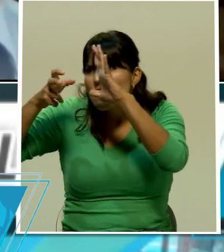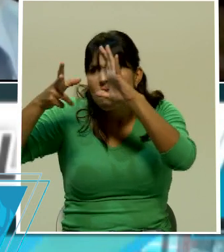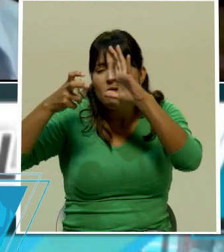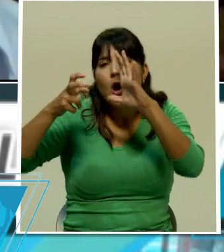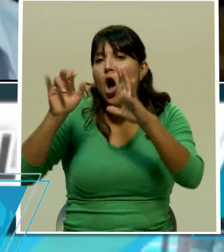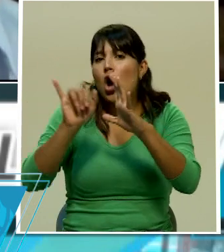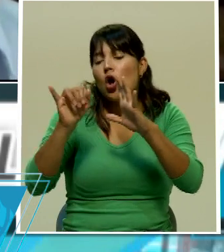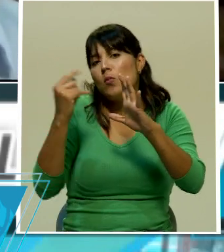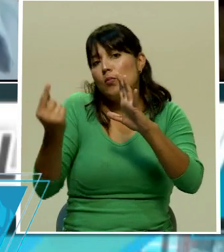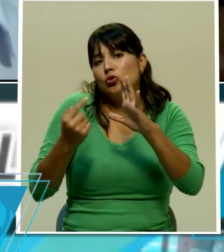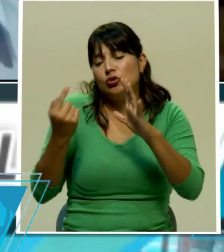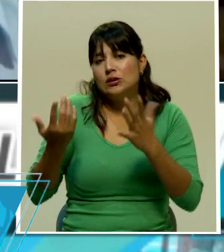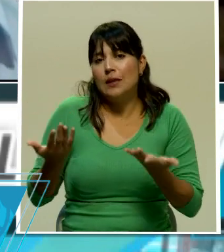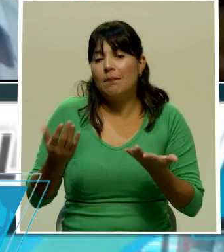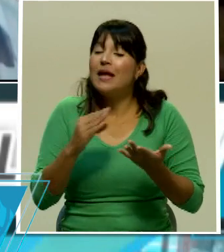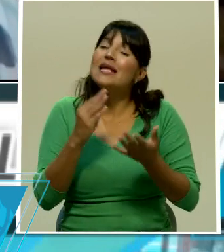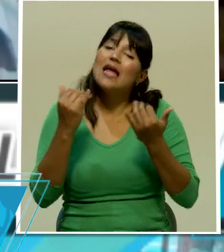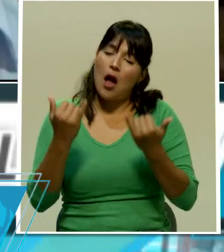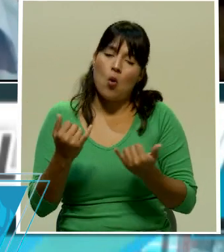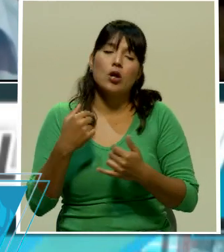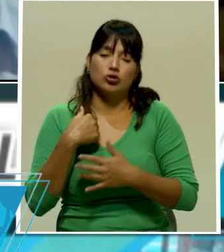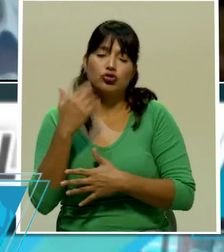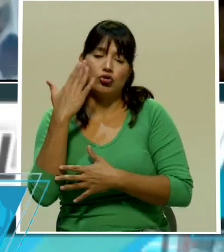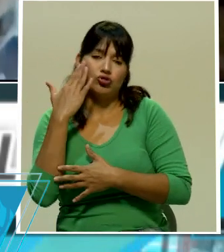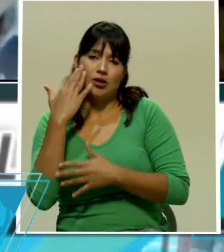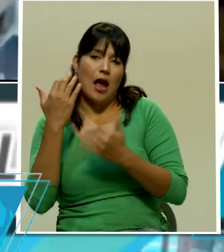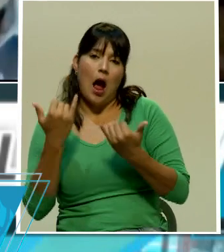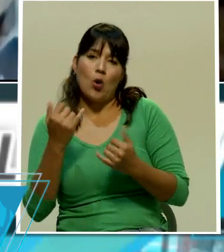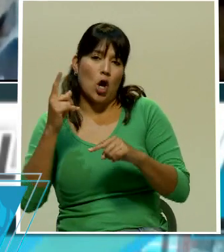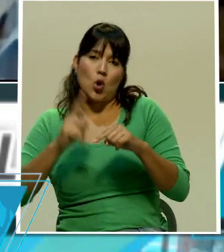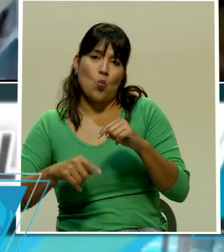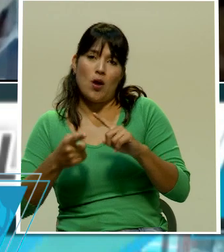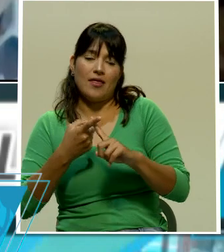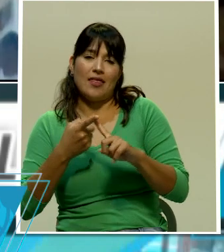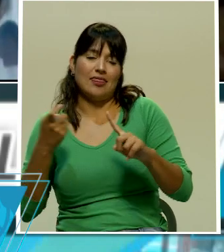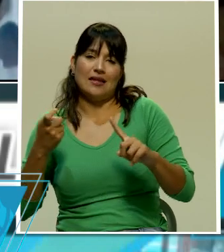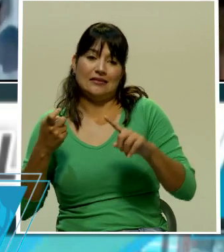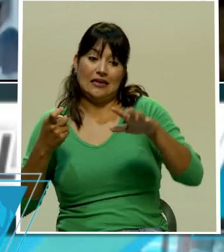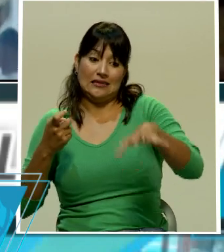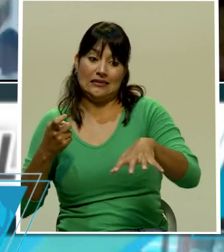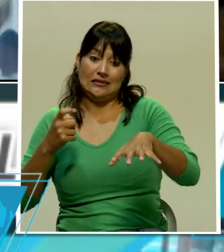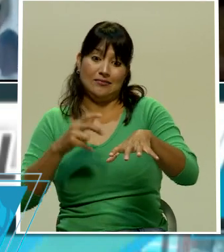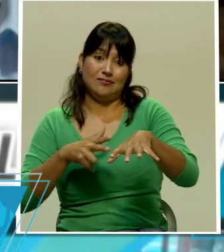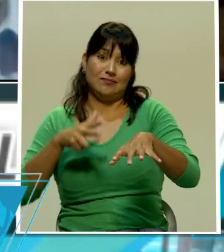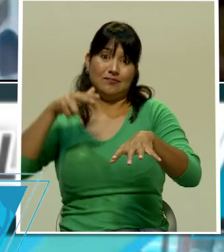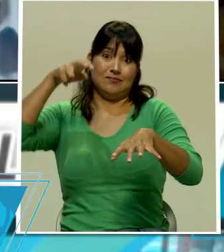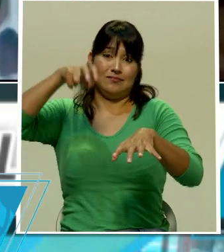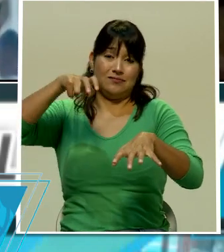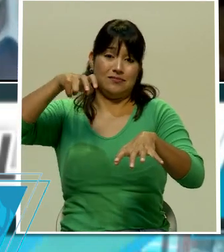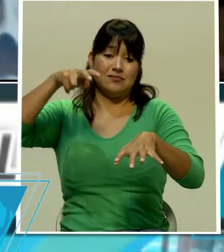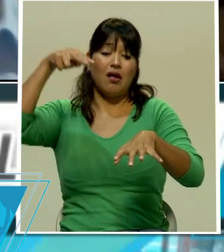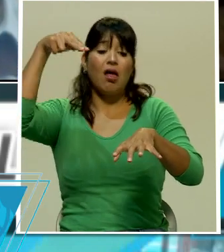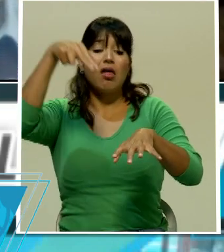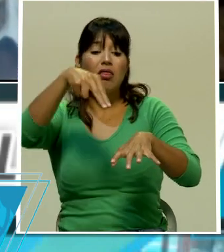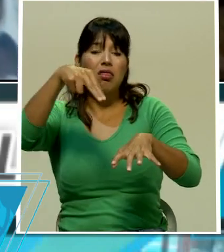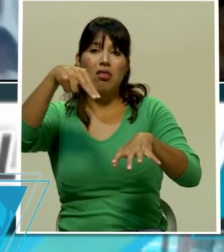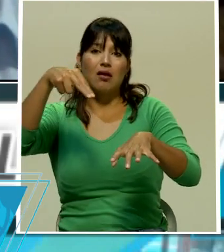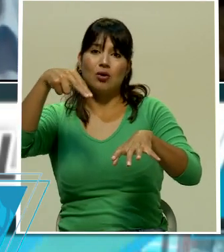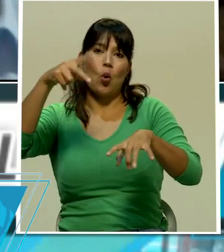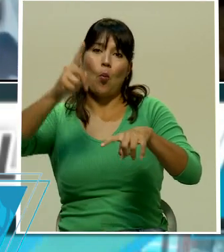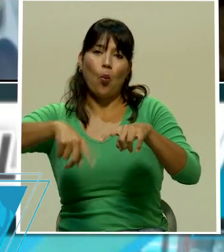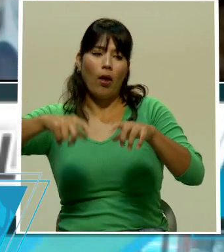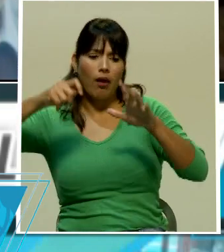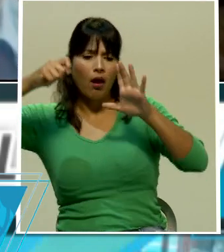entiendo soy consciente no se pueden hacer desde la barra porque como decía un periodista solo se ve la mitad del plenario